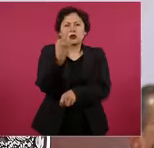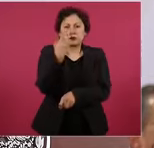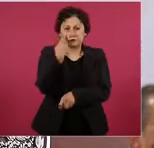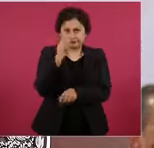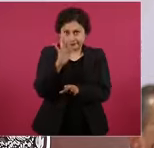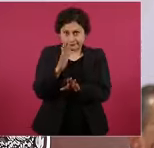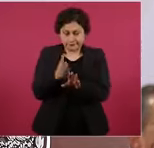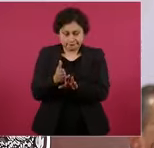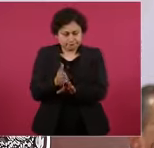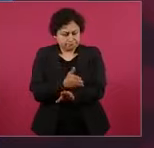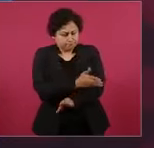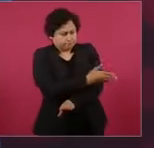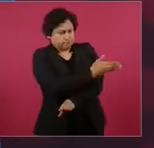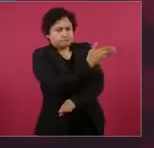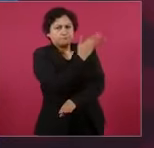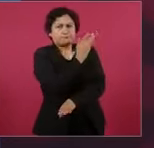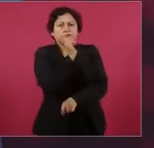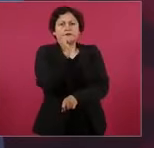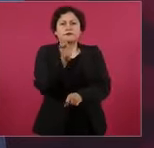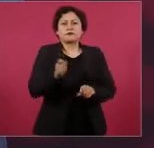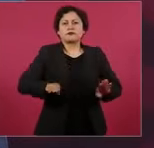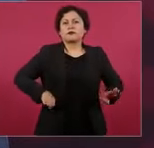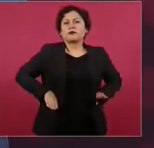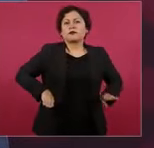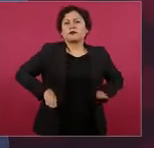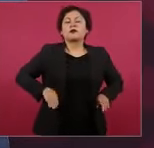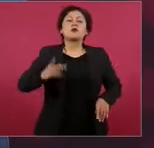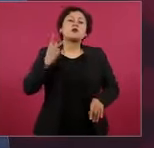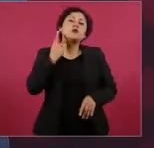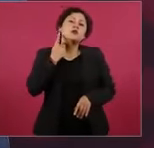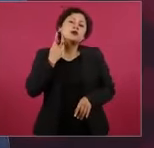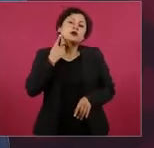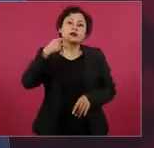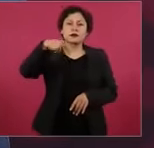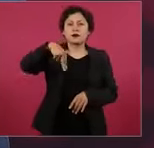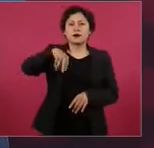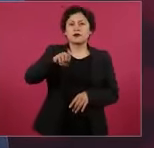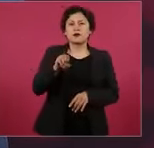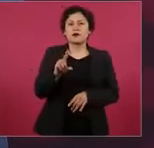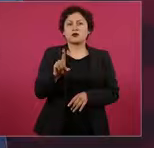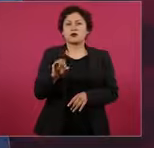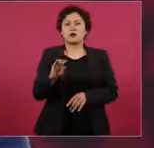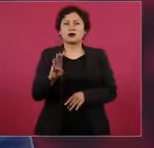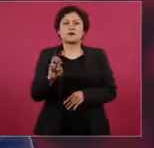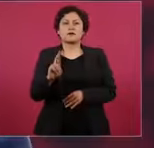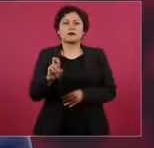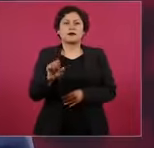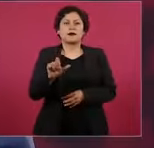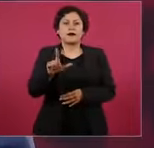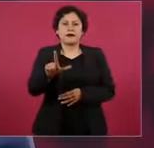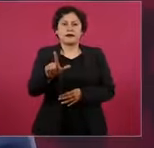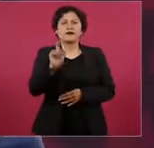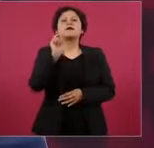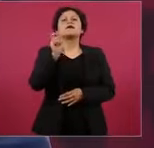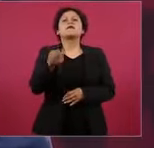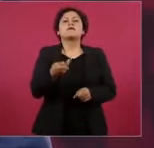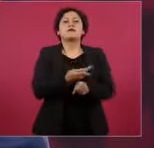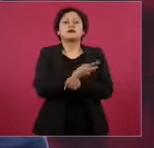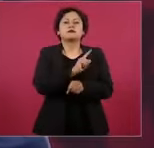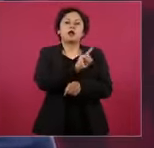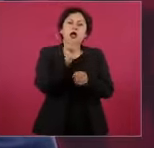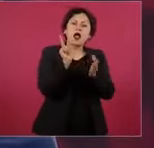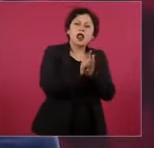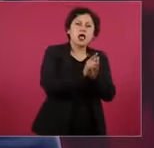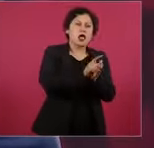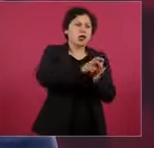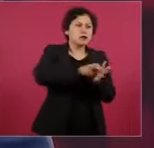durante la aplicación de toda la política de pillaje, se aprobaron reformas a